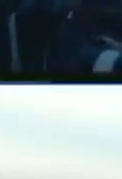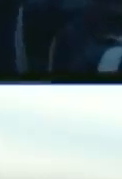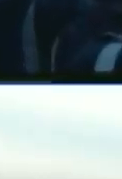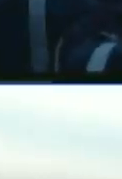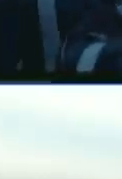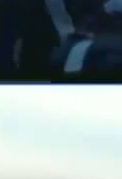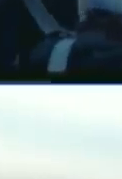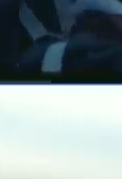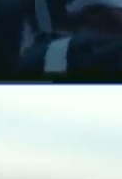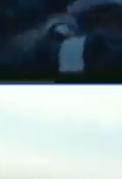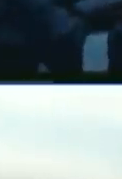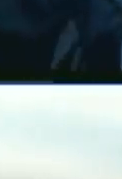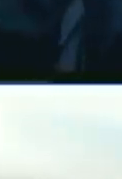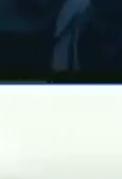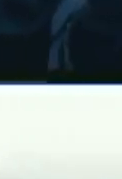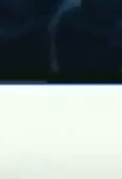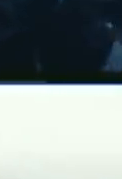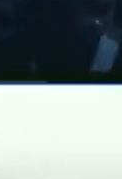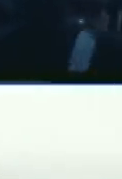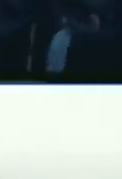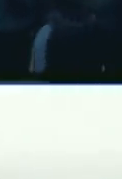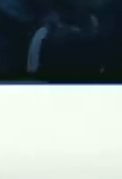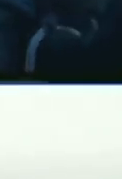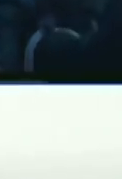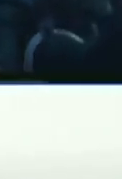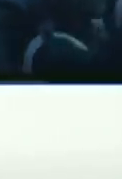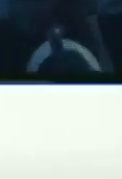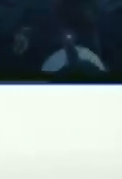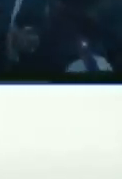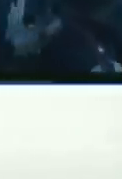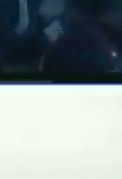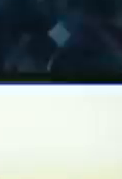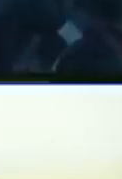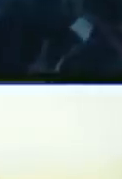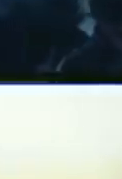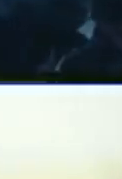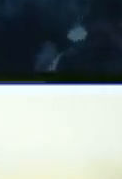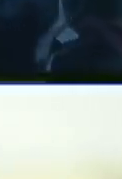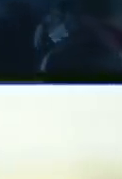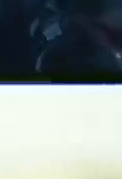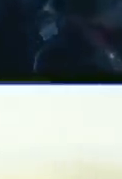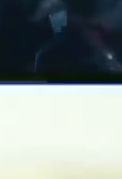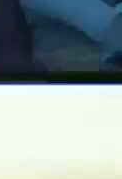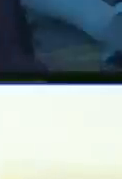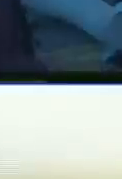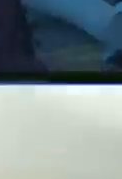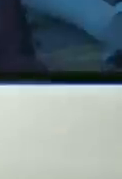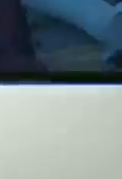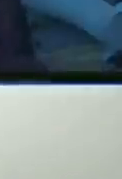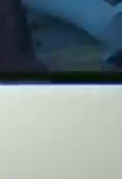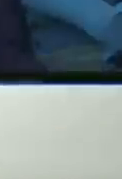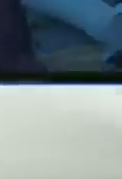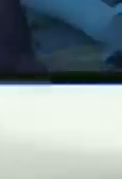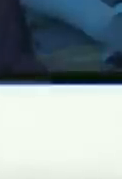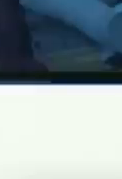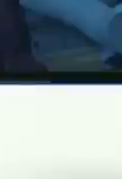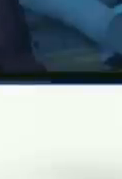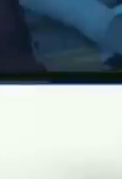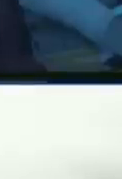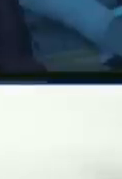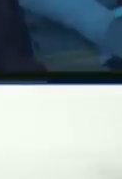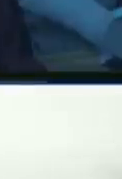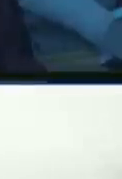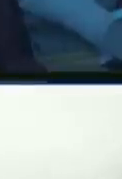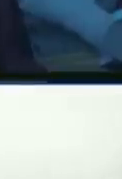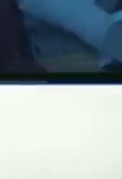usted de los más óptimos de los mejores del mundo así que estamos listos y preparados no solamente para Netflix sino para todas las plataformas